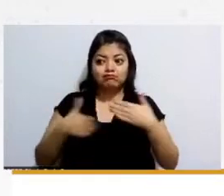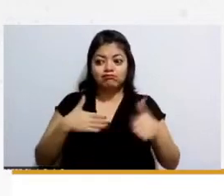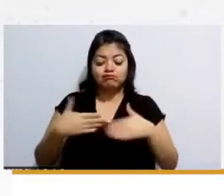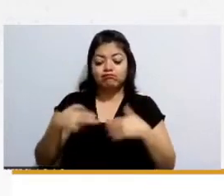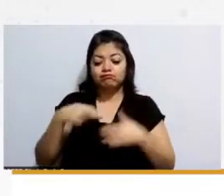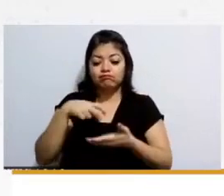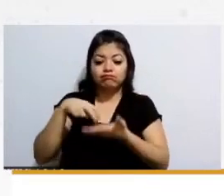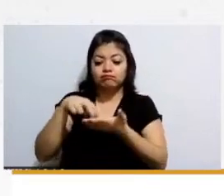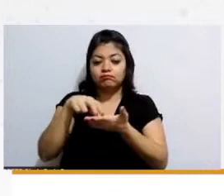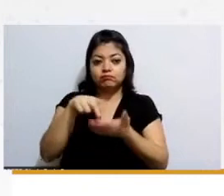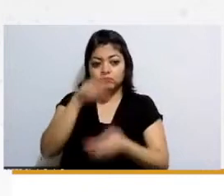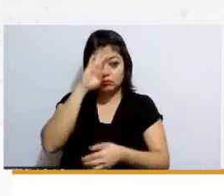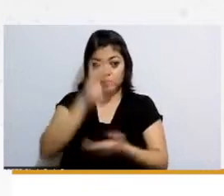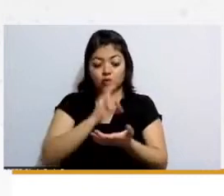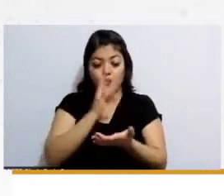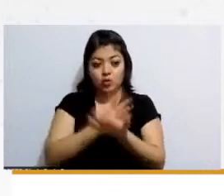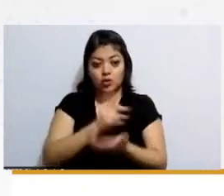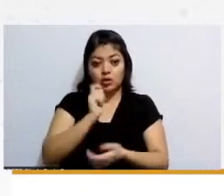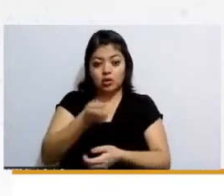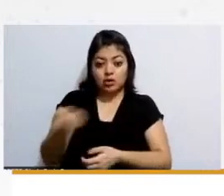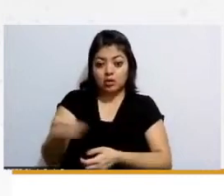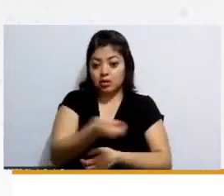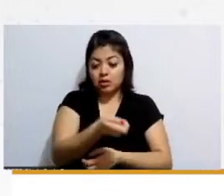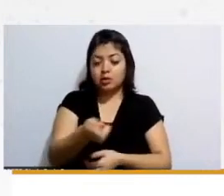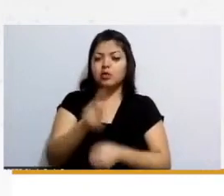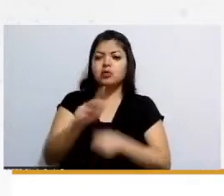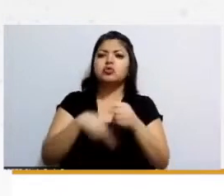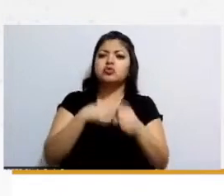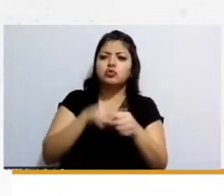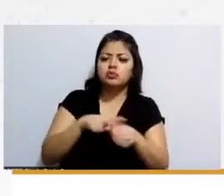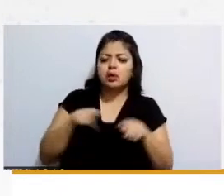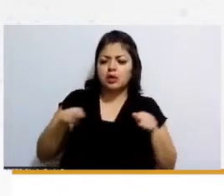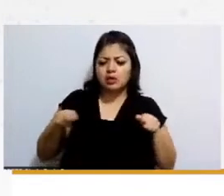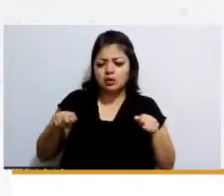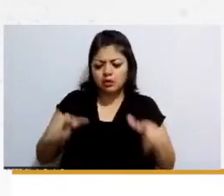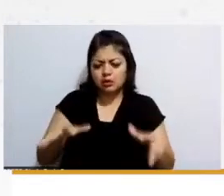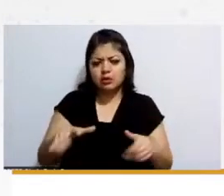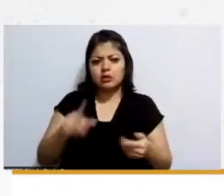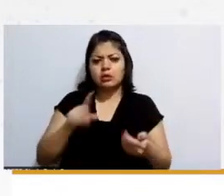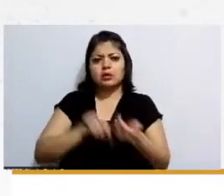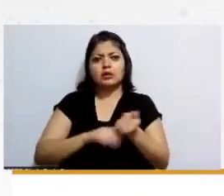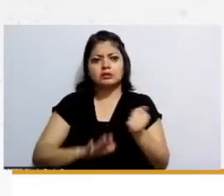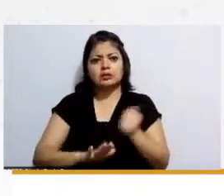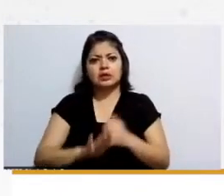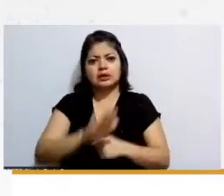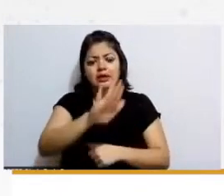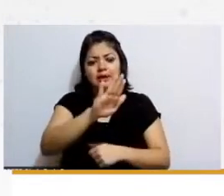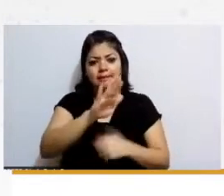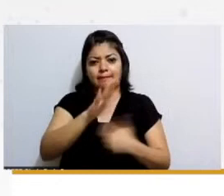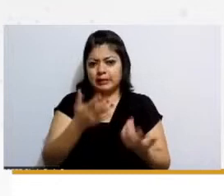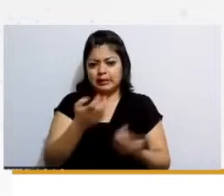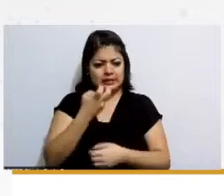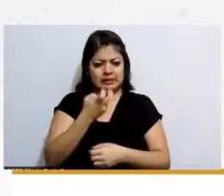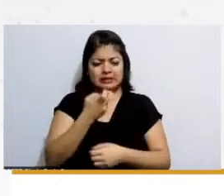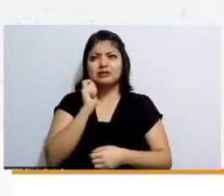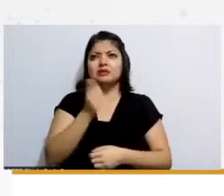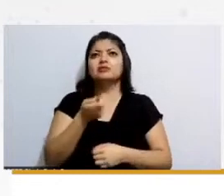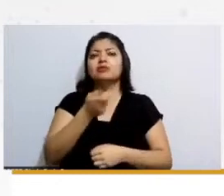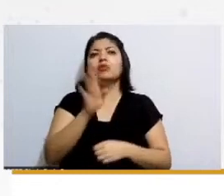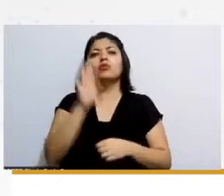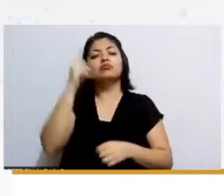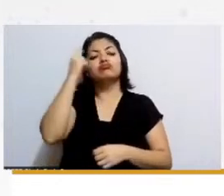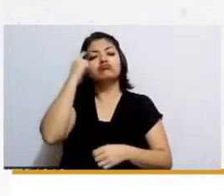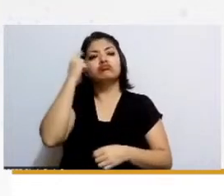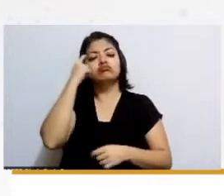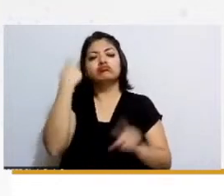el del bastón no solo el que camina normal el de la silla de ruedas que pueda subir con una rampa y es normalizarlo y no